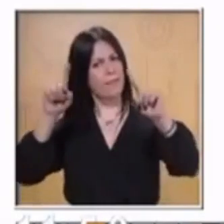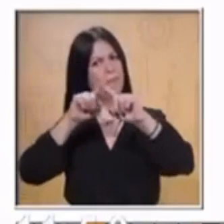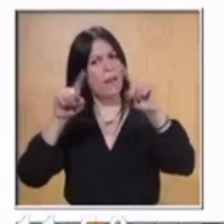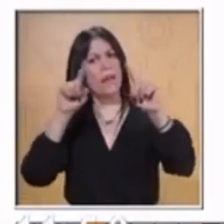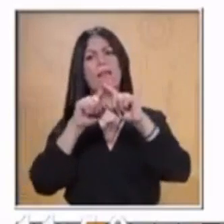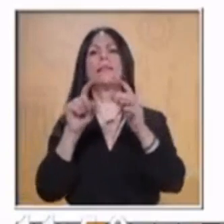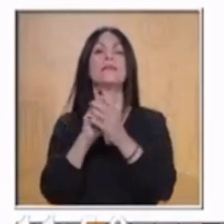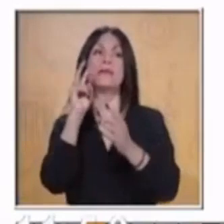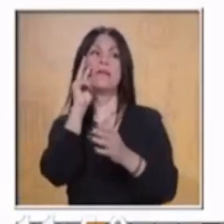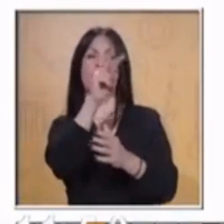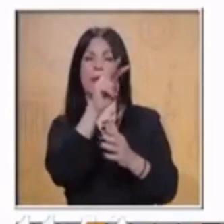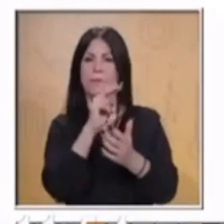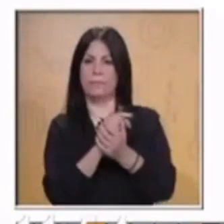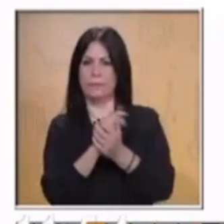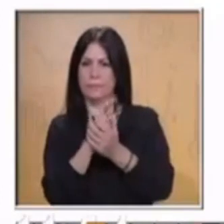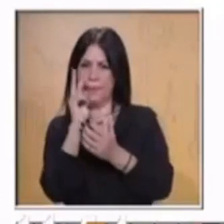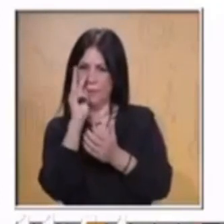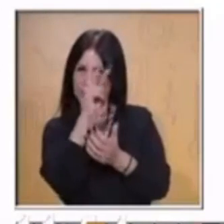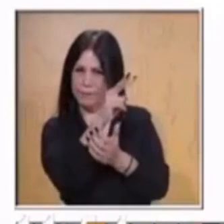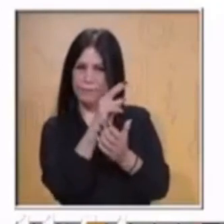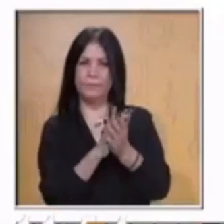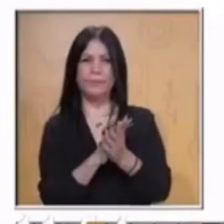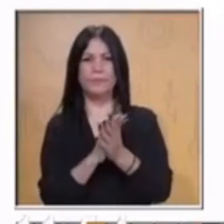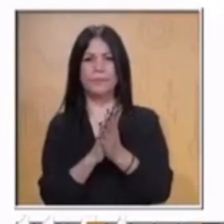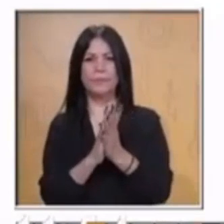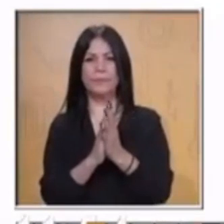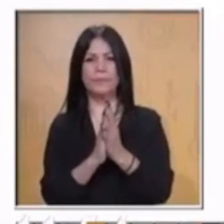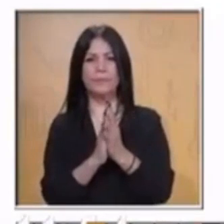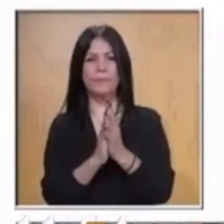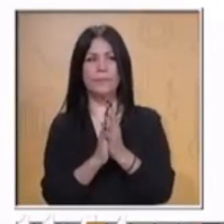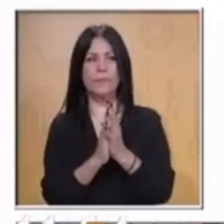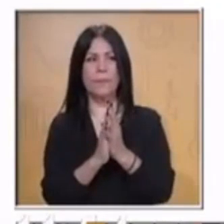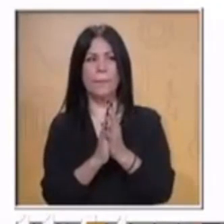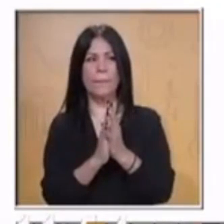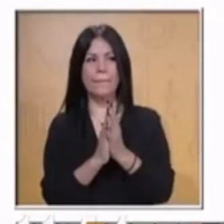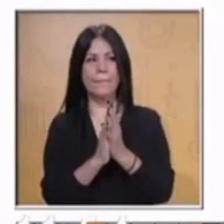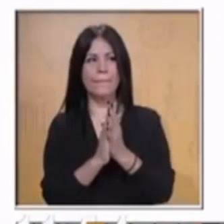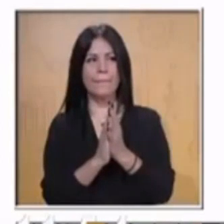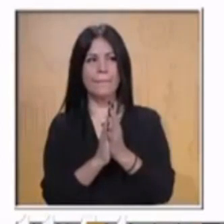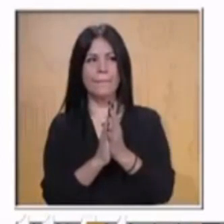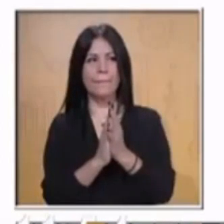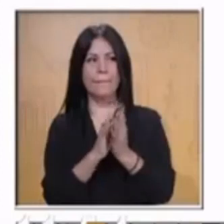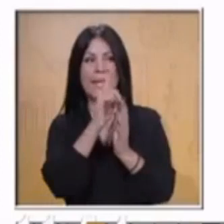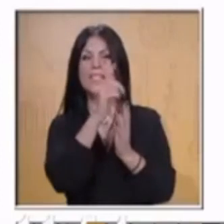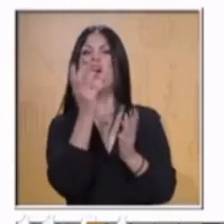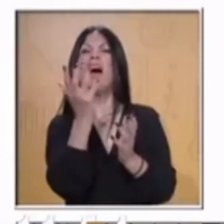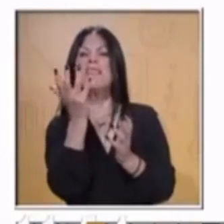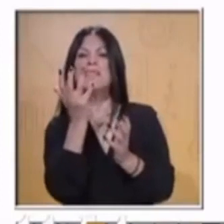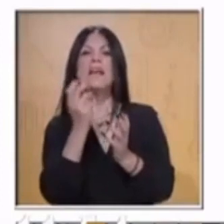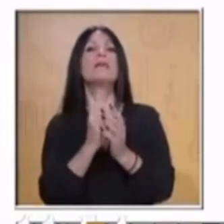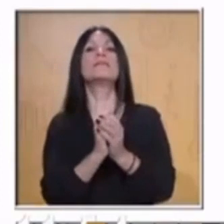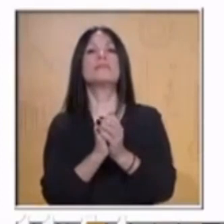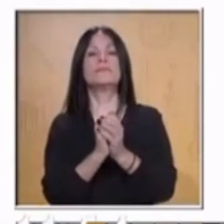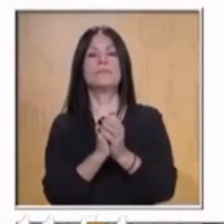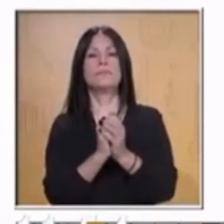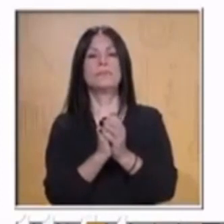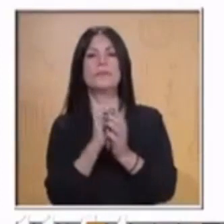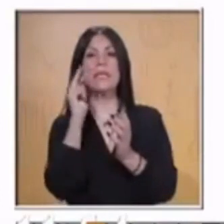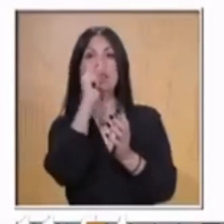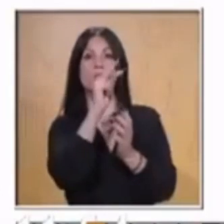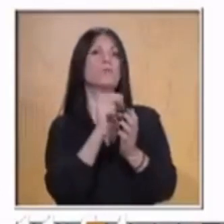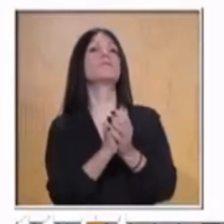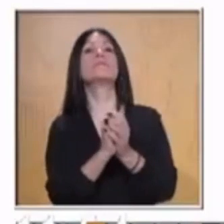Aquí se ven ya descritas, escritas a continuación. Son cuatro acciones que se presentan en pantalla.